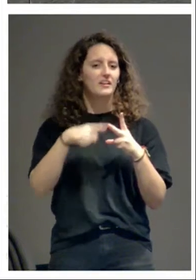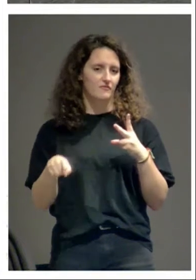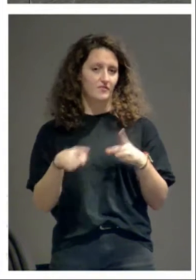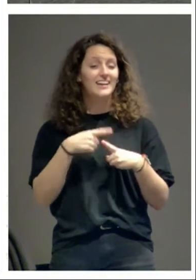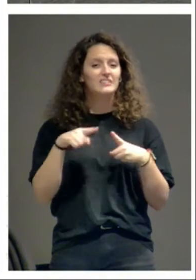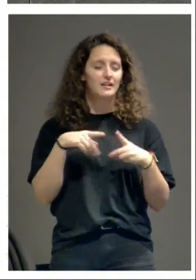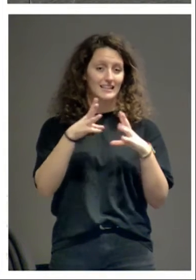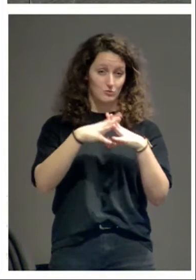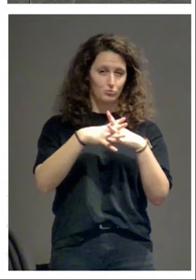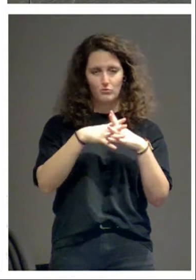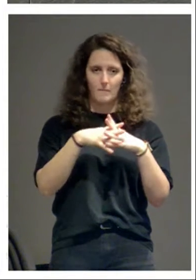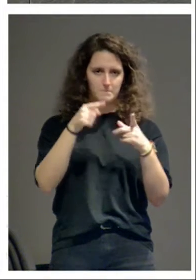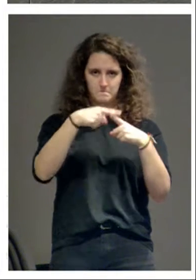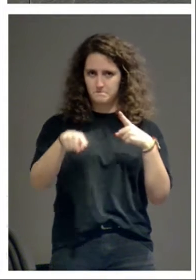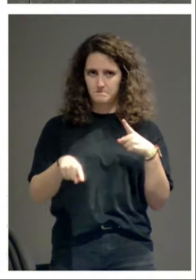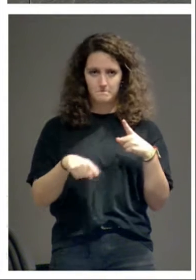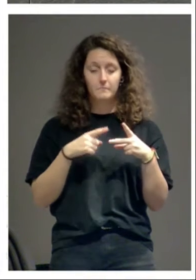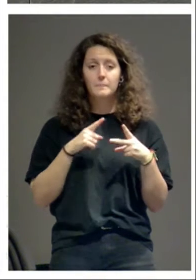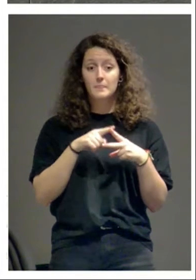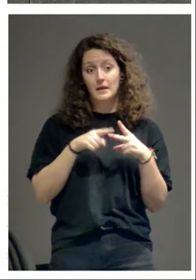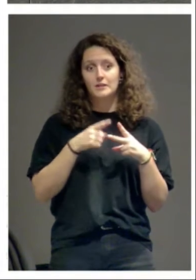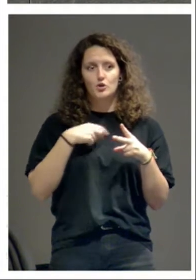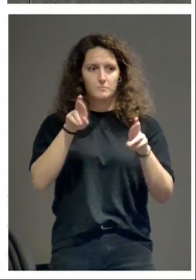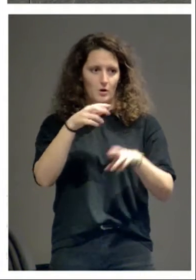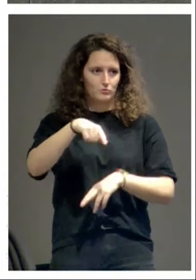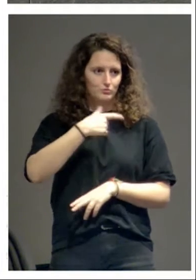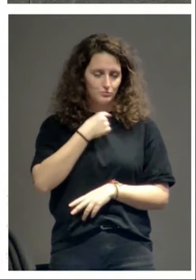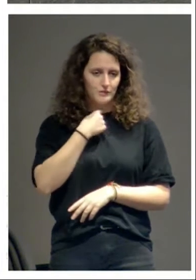en estructura. Y espero que les gusten.